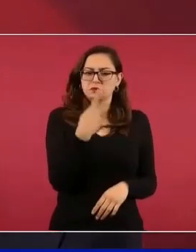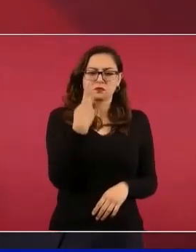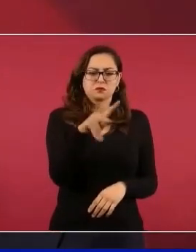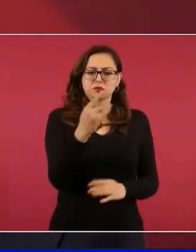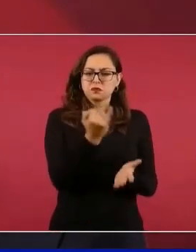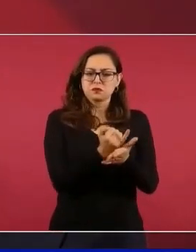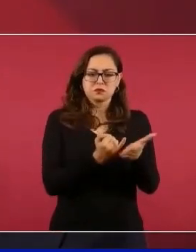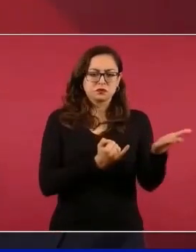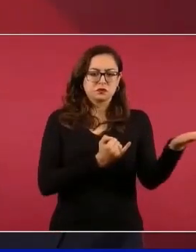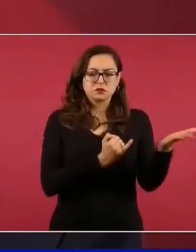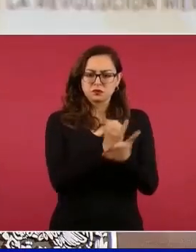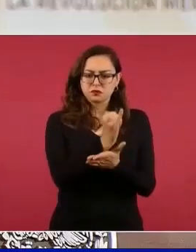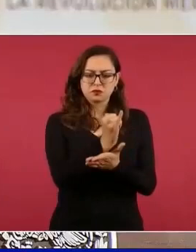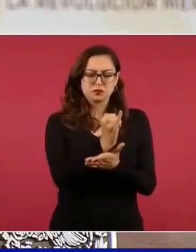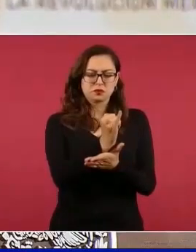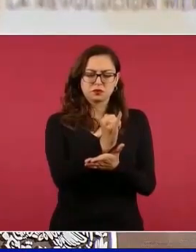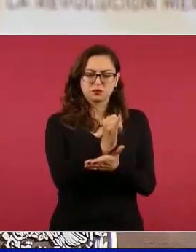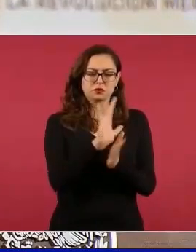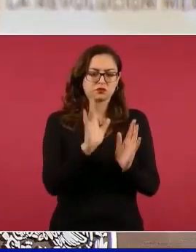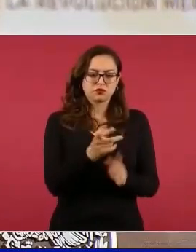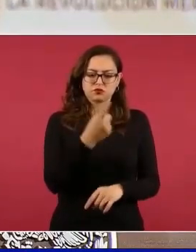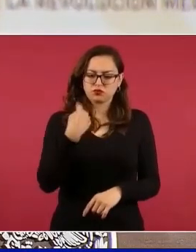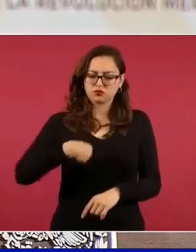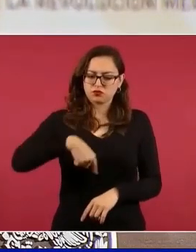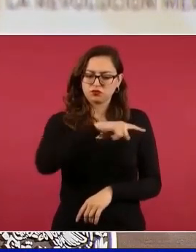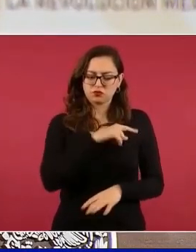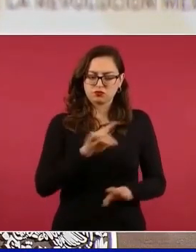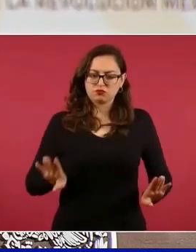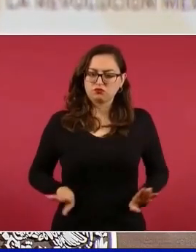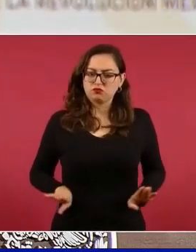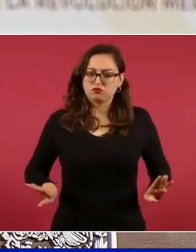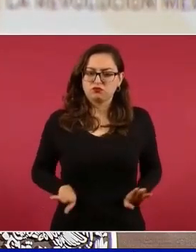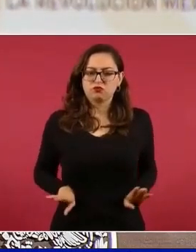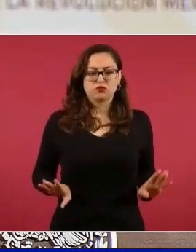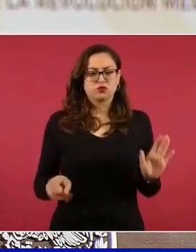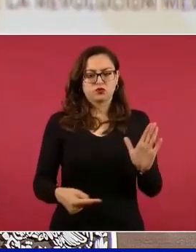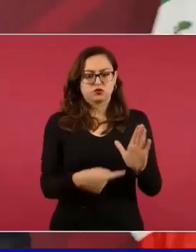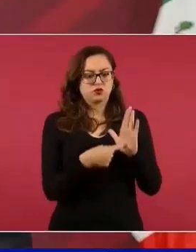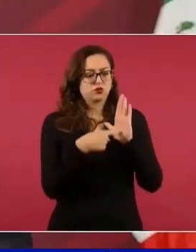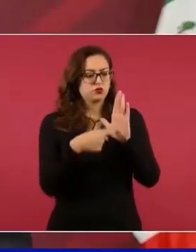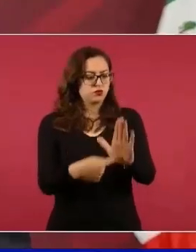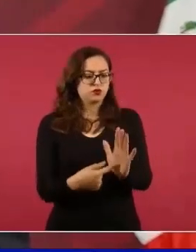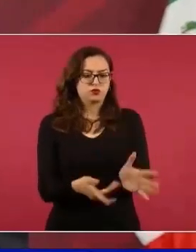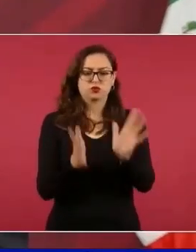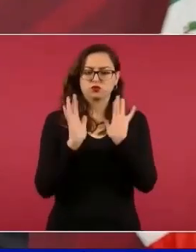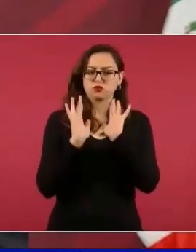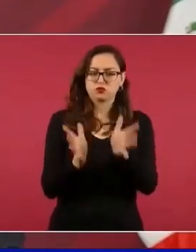Ya nosotros tenemos nuestra postura, que ya expuse.